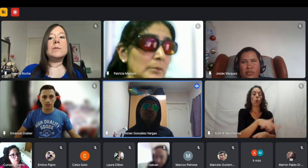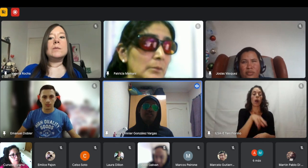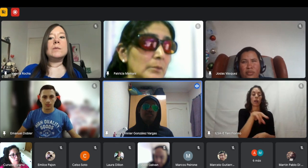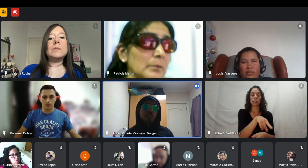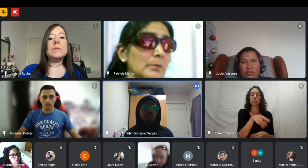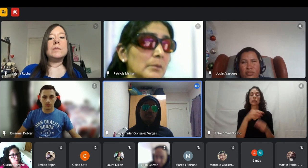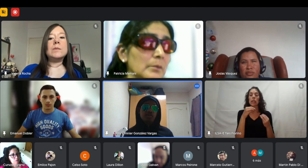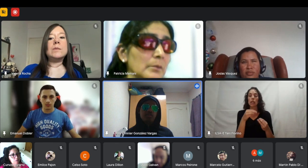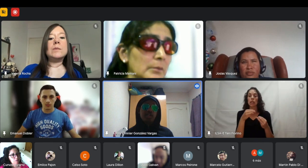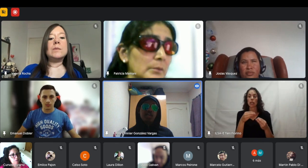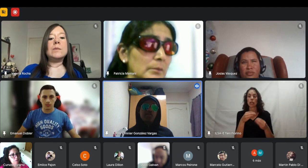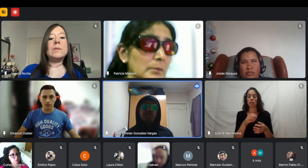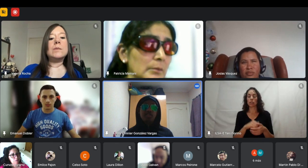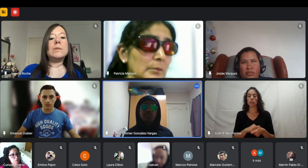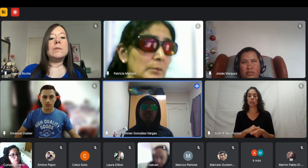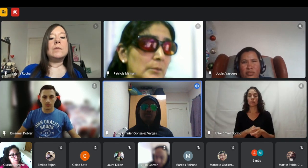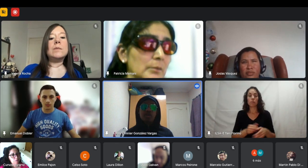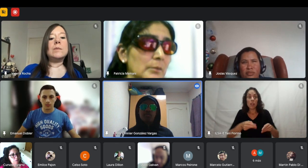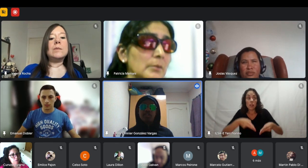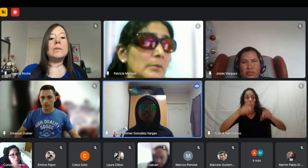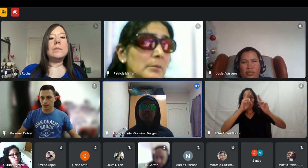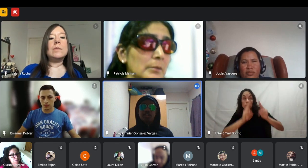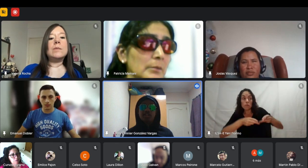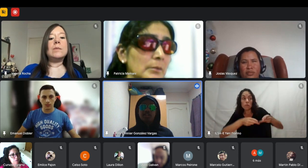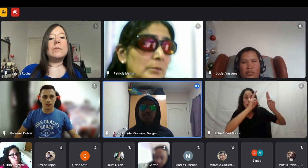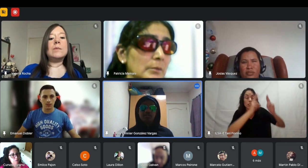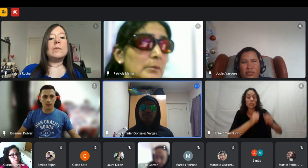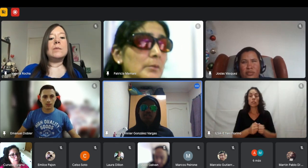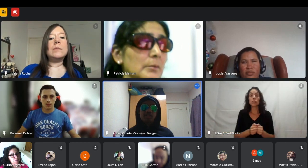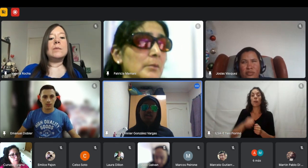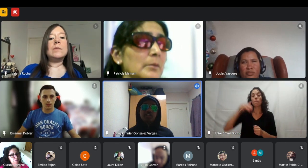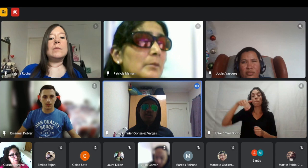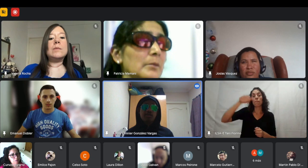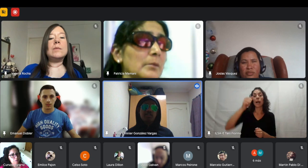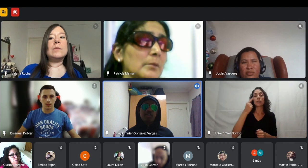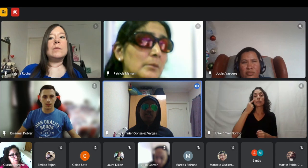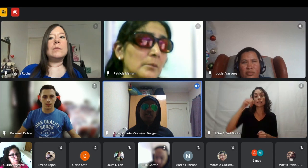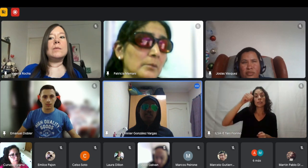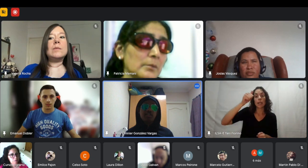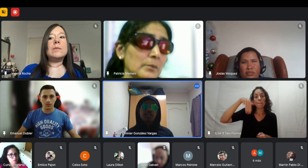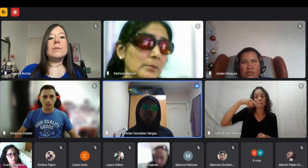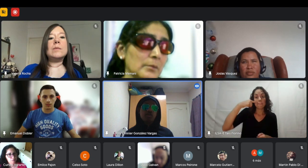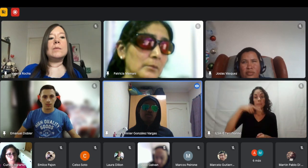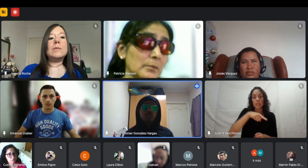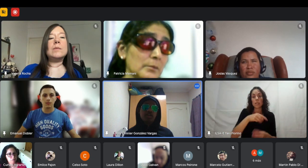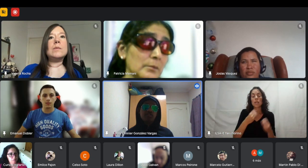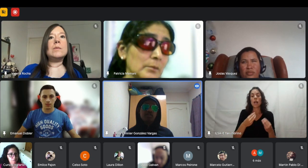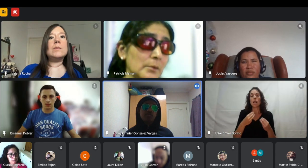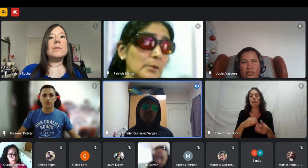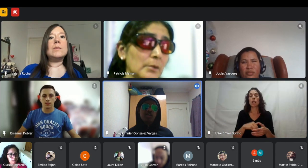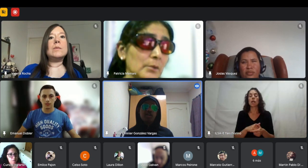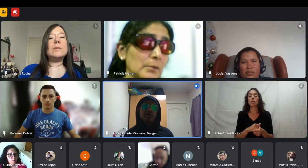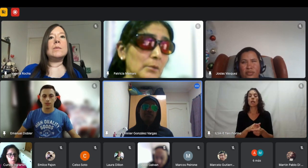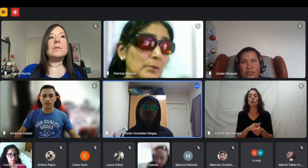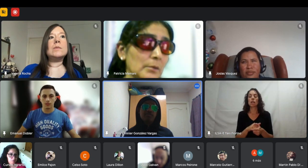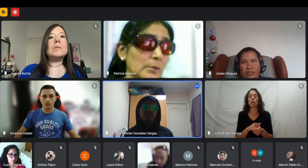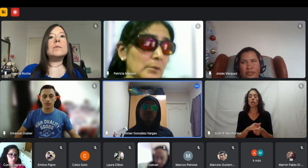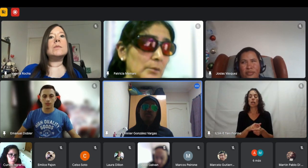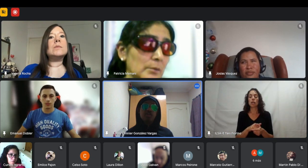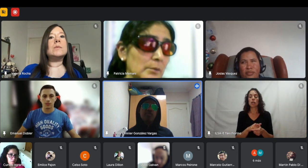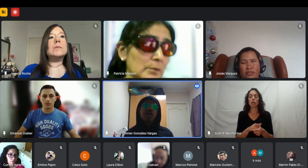edificios en Miami principalmente y a través de ahí ellos hacen una